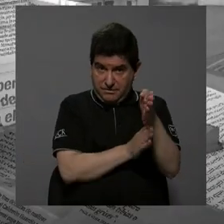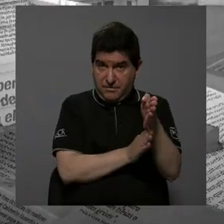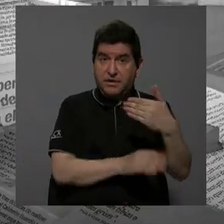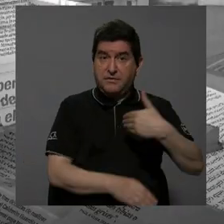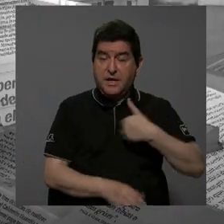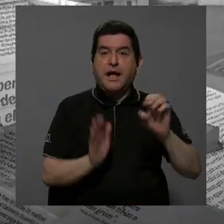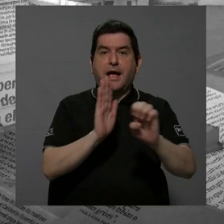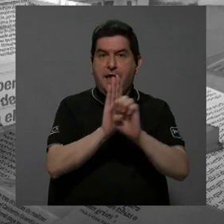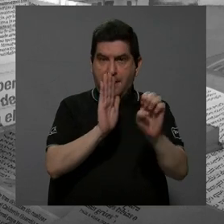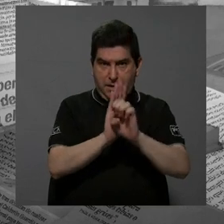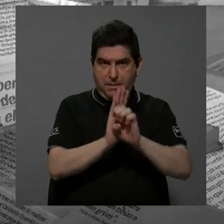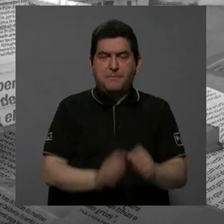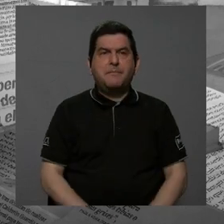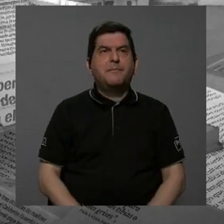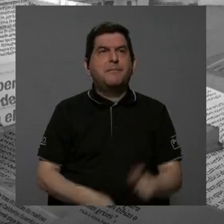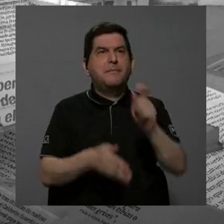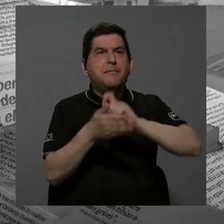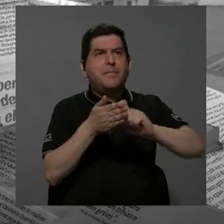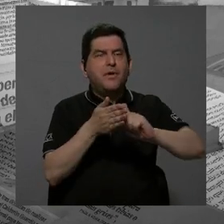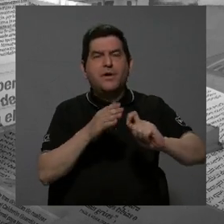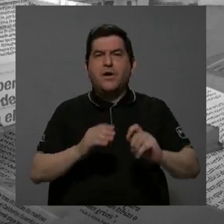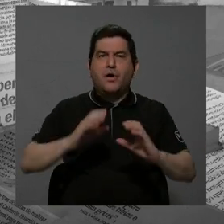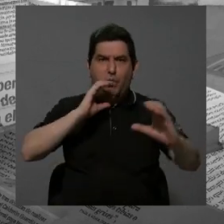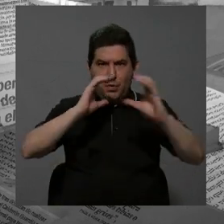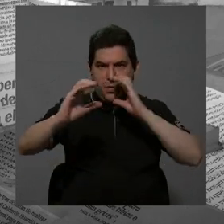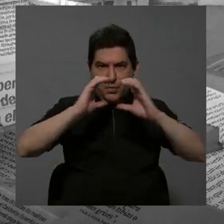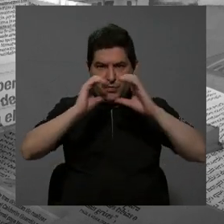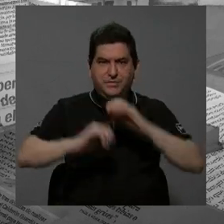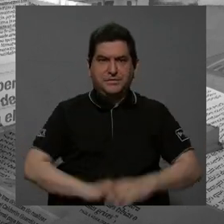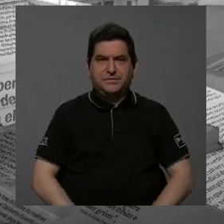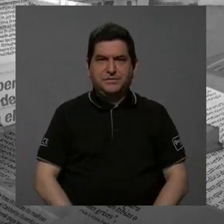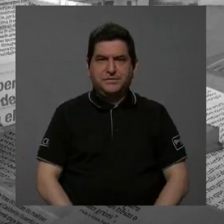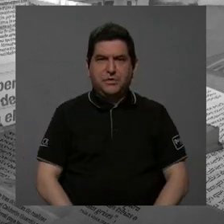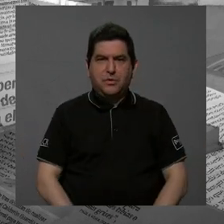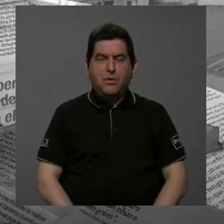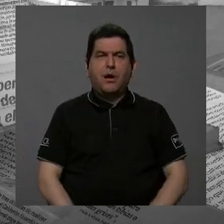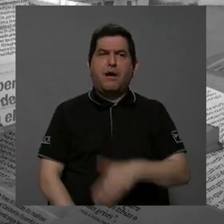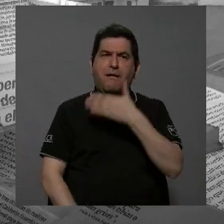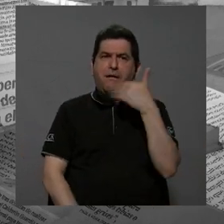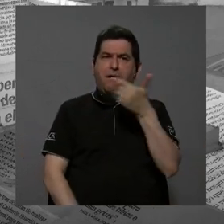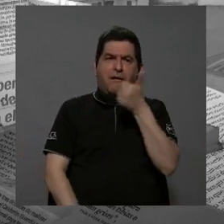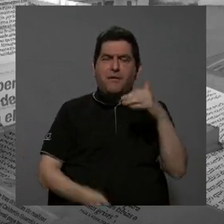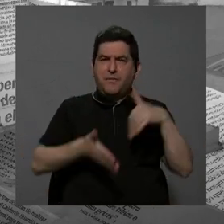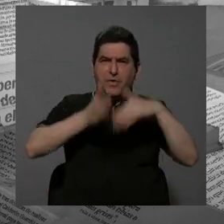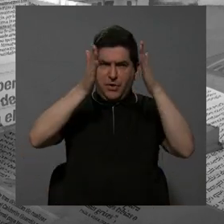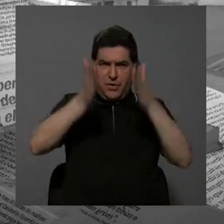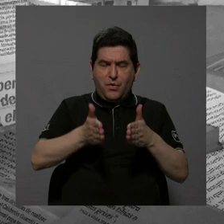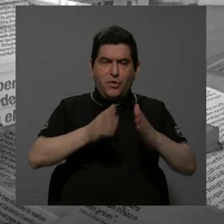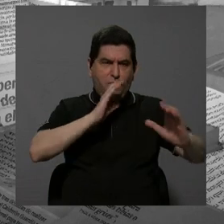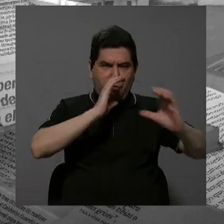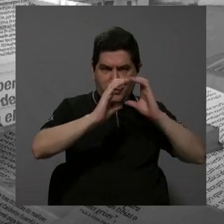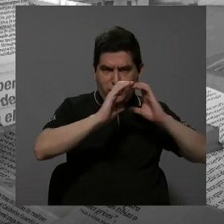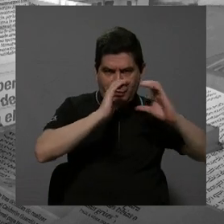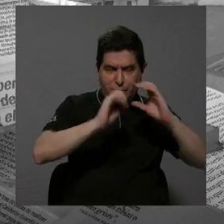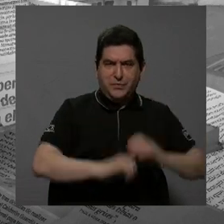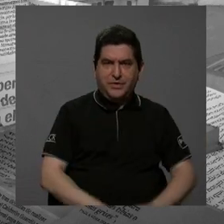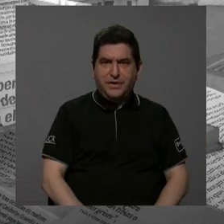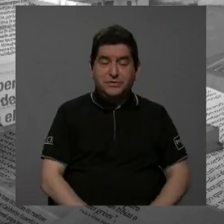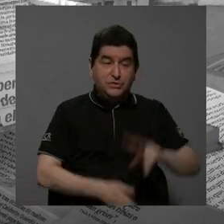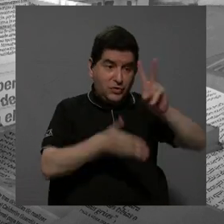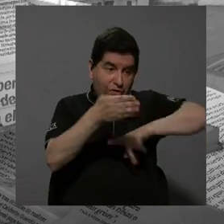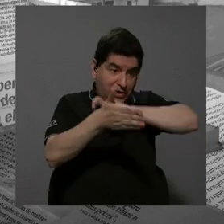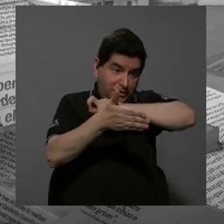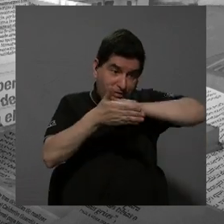por ejemplo, la escuela de comunicación, salió mucho mejor los estudiantes de comunicación en